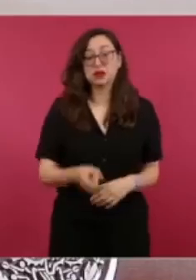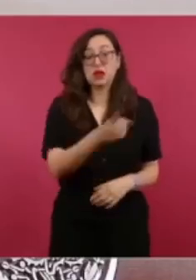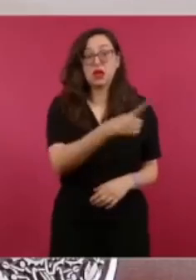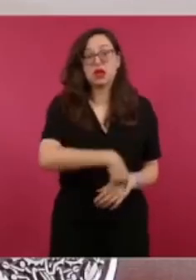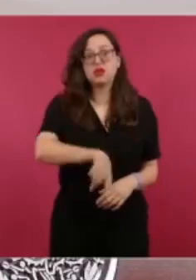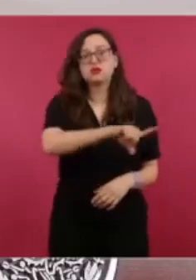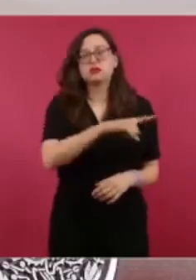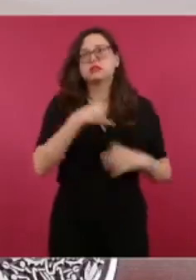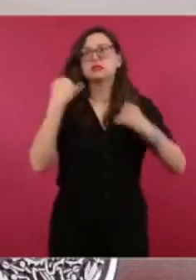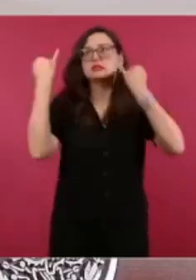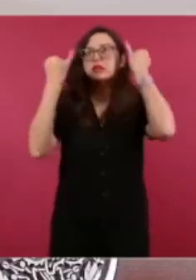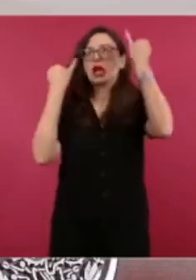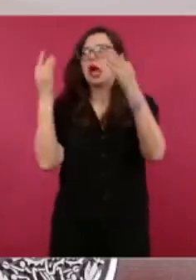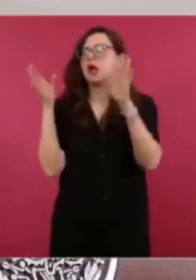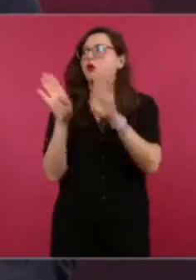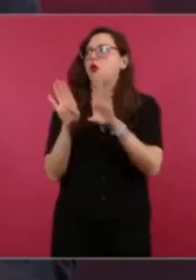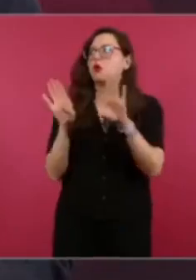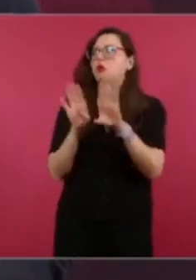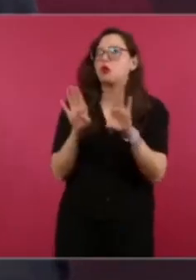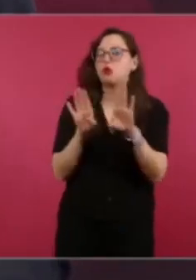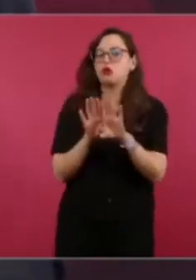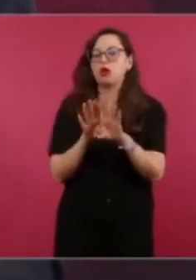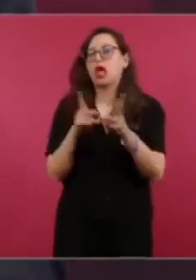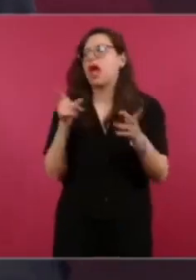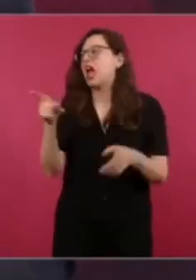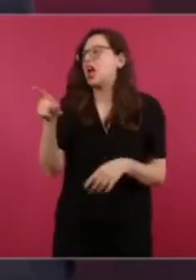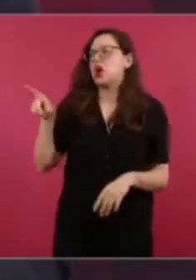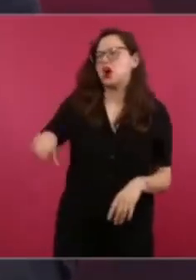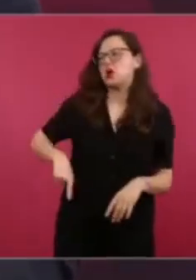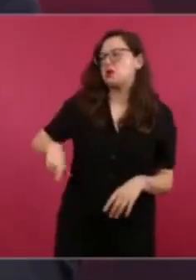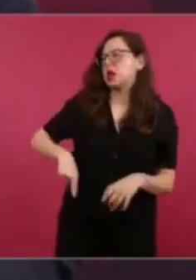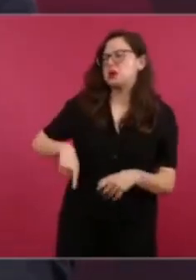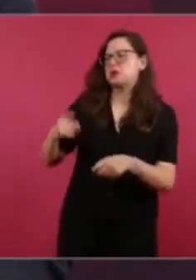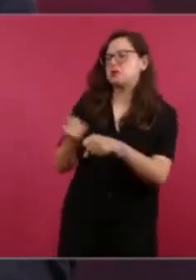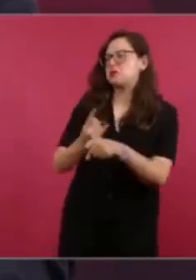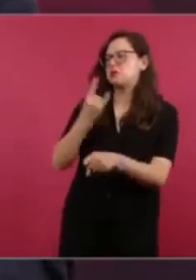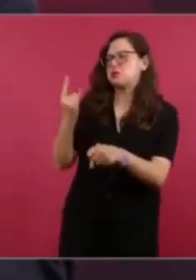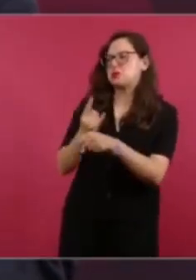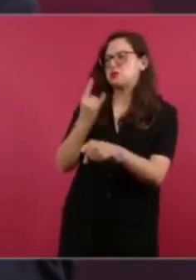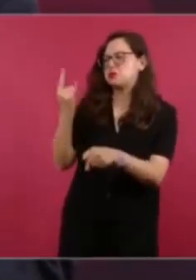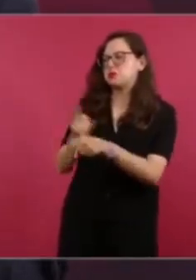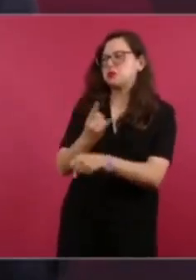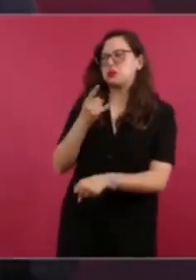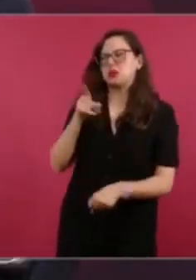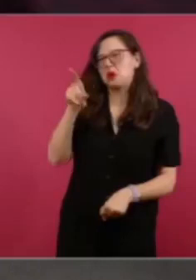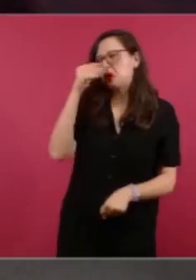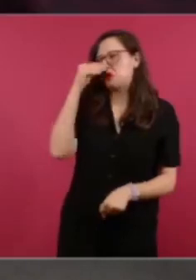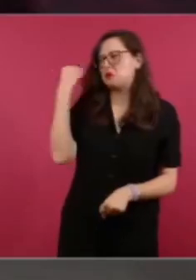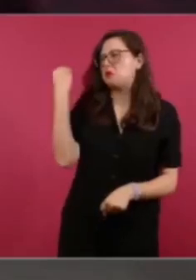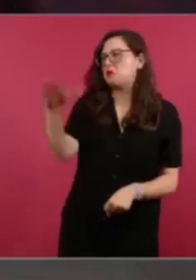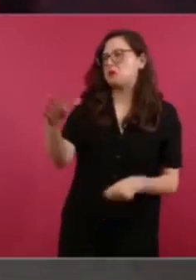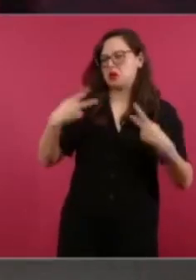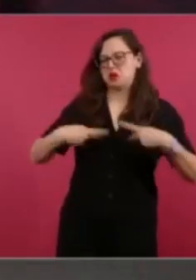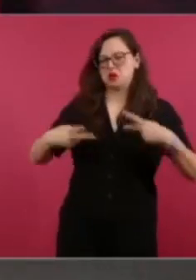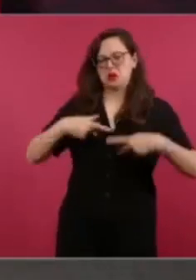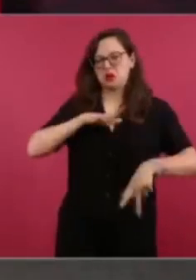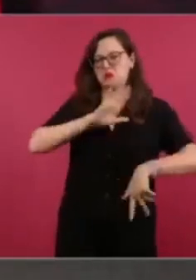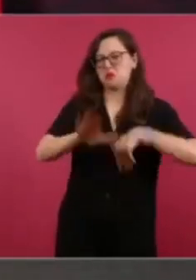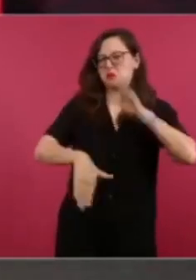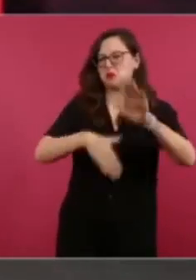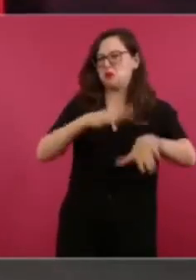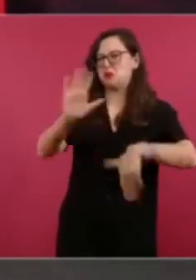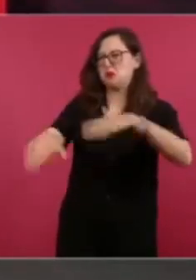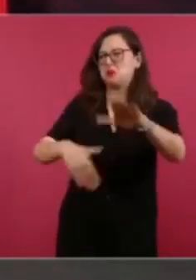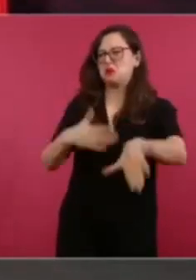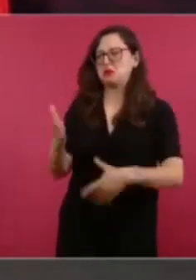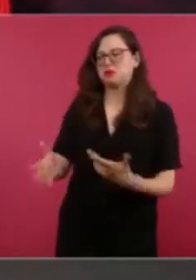ineficiencia en el gobierno, en un caso tan